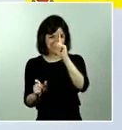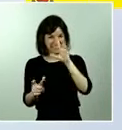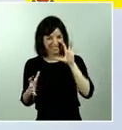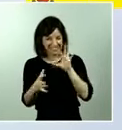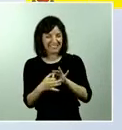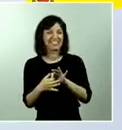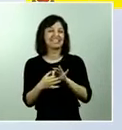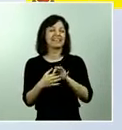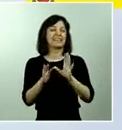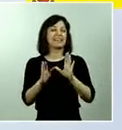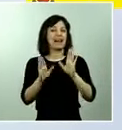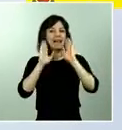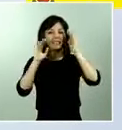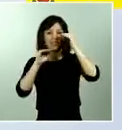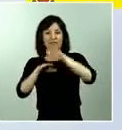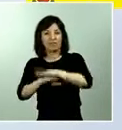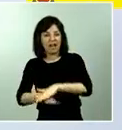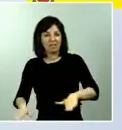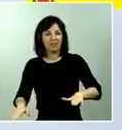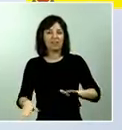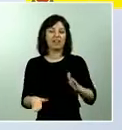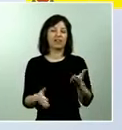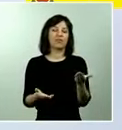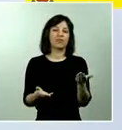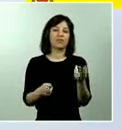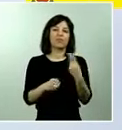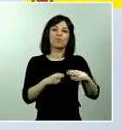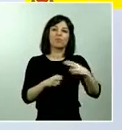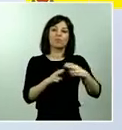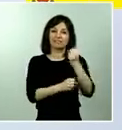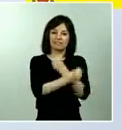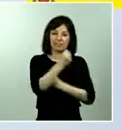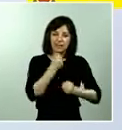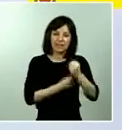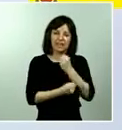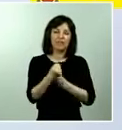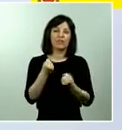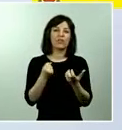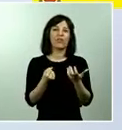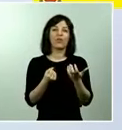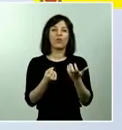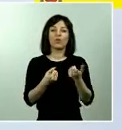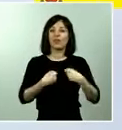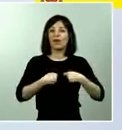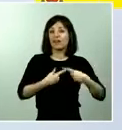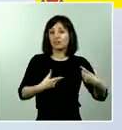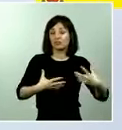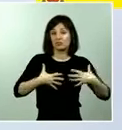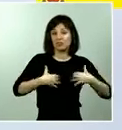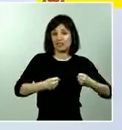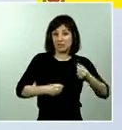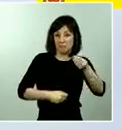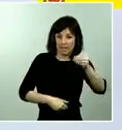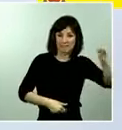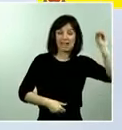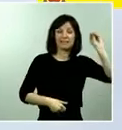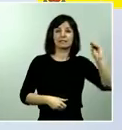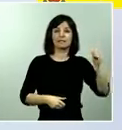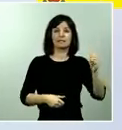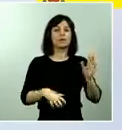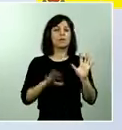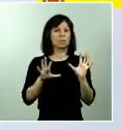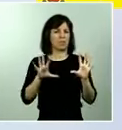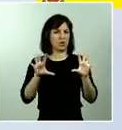que tienen que ver con las políticas de empleo que tienen que ver con el gasto sanitario extraordinario pero sin duda hay una